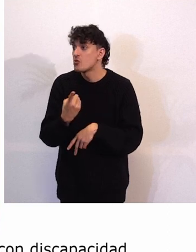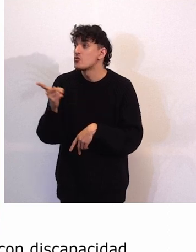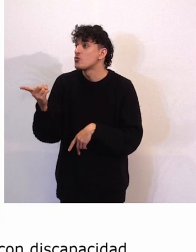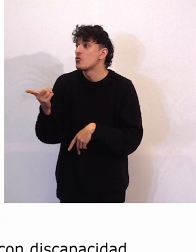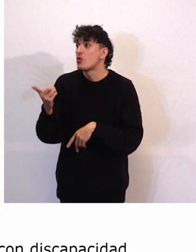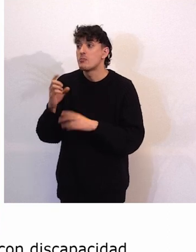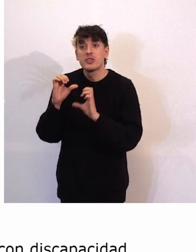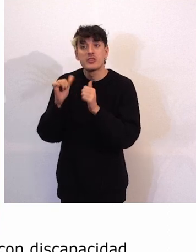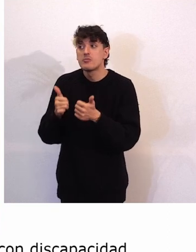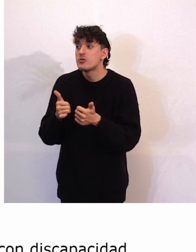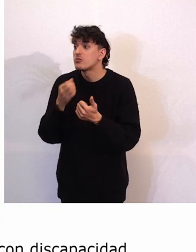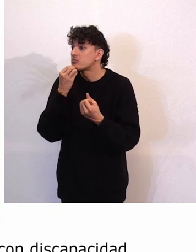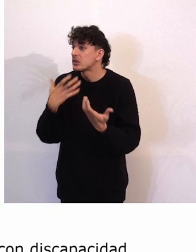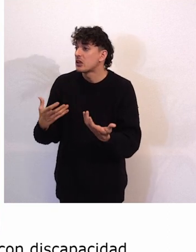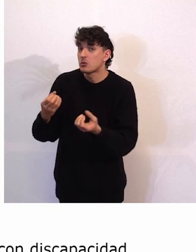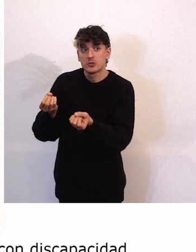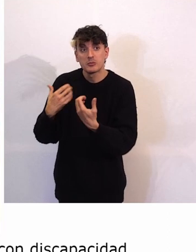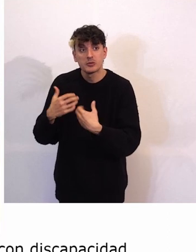Hola, Nani. Hola a todos.